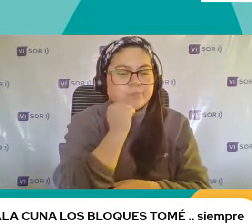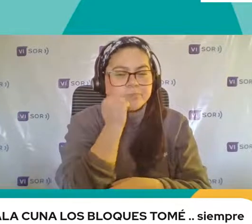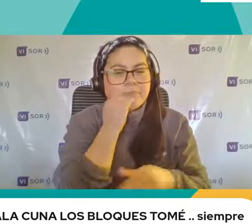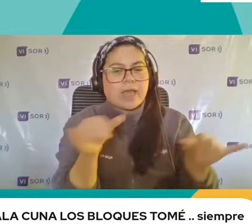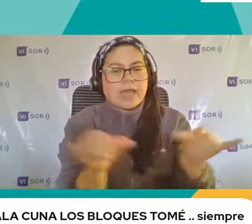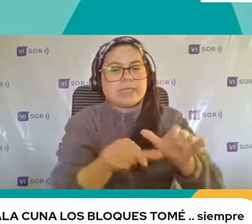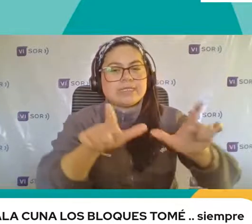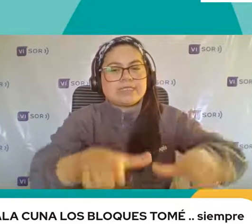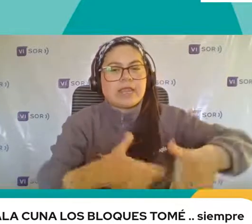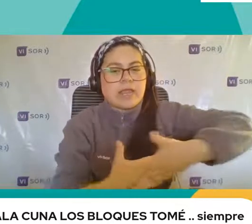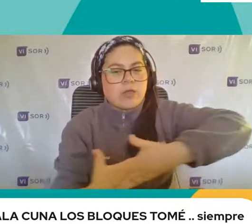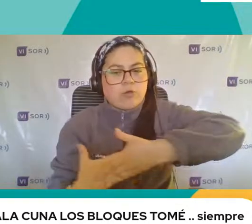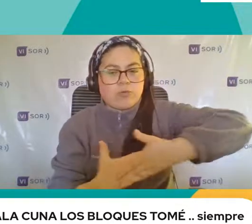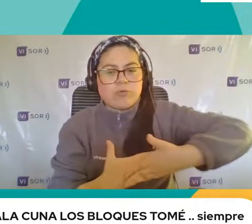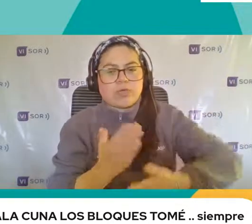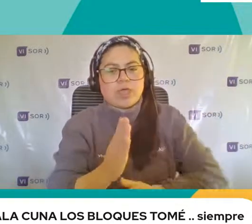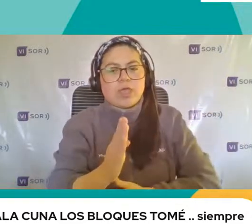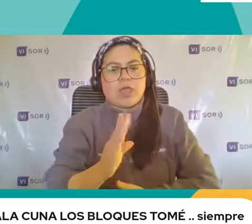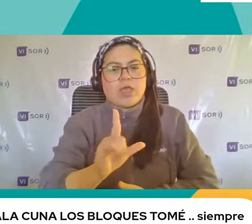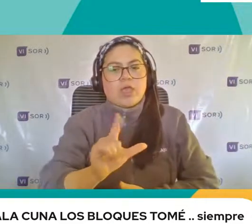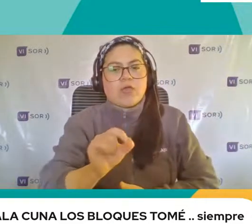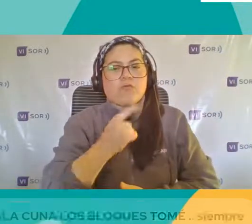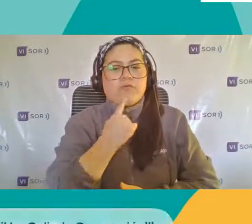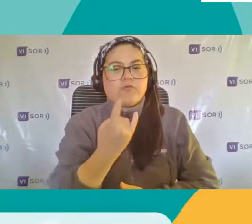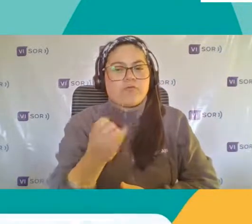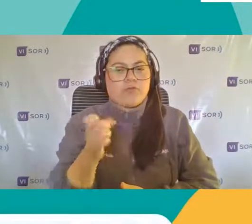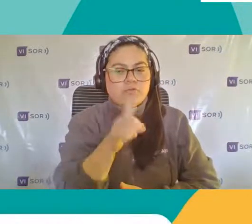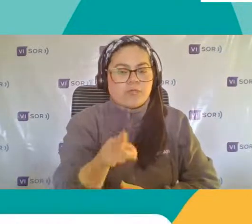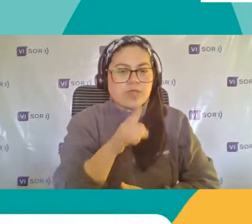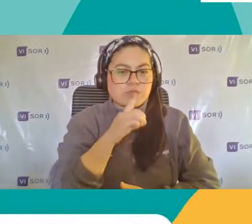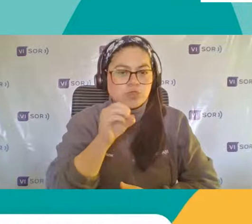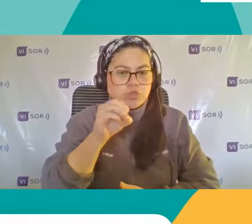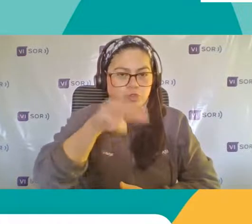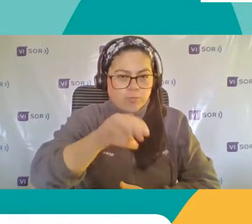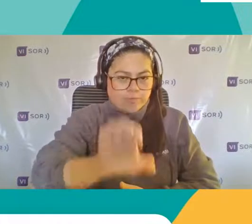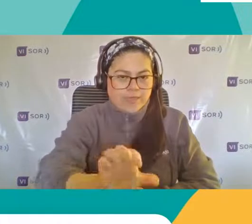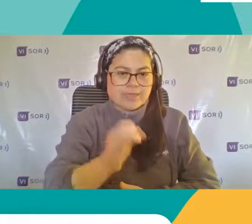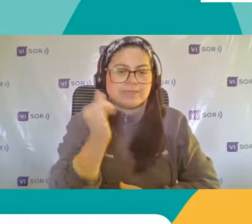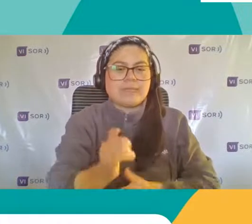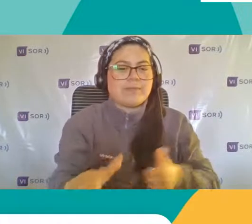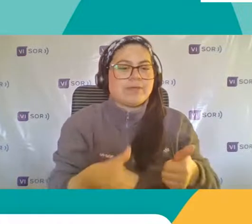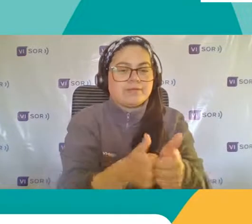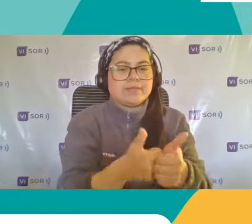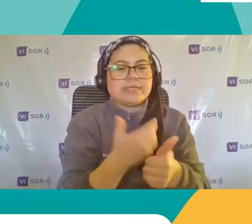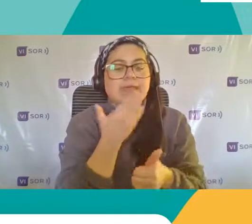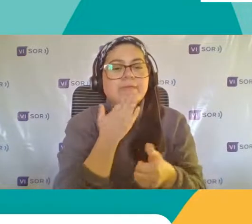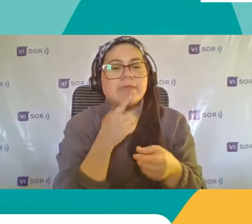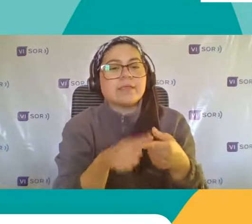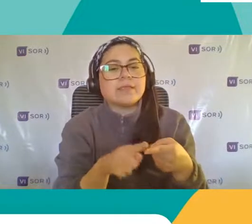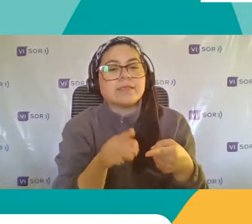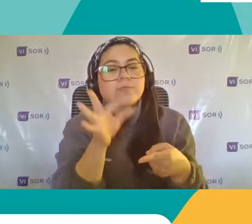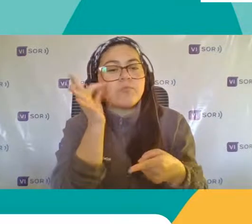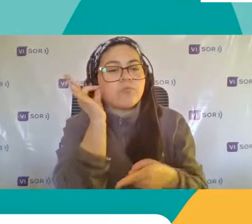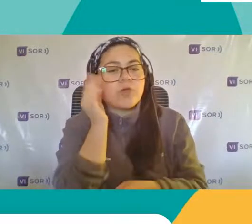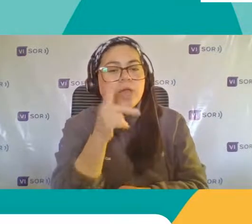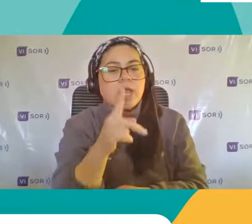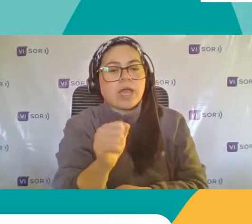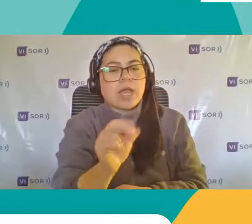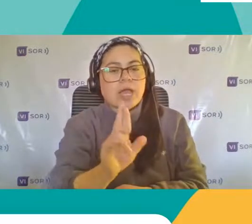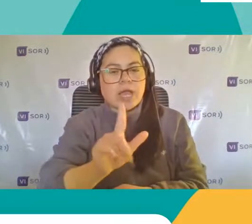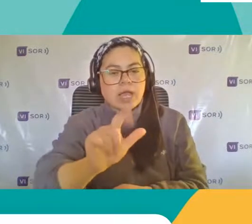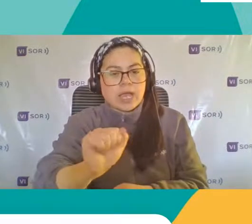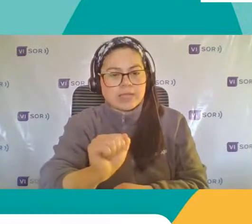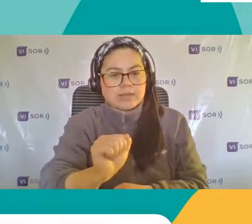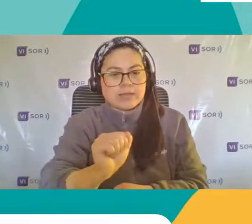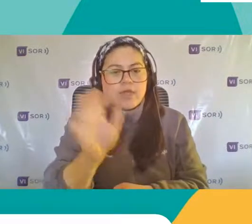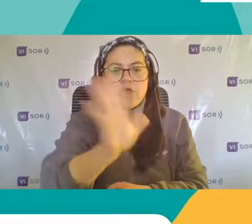Salacuna Los bloques de Tomé Siempre presente También está con nosotros En esta oportunidad Carla Iglesias Alonso